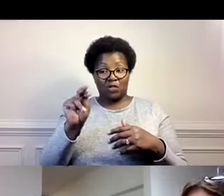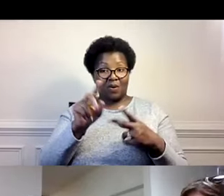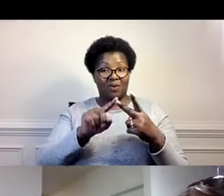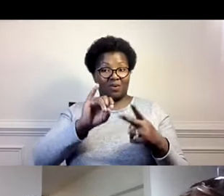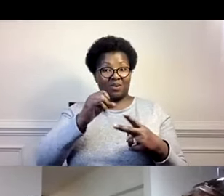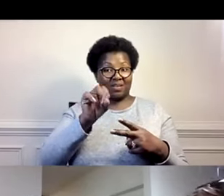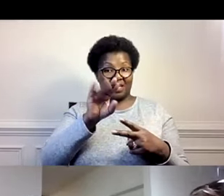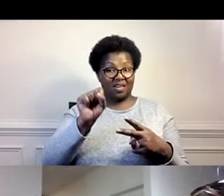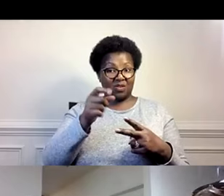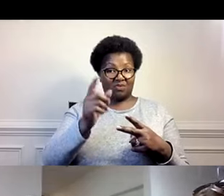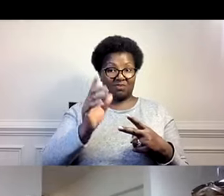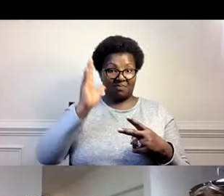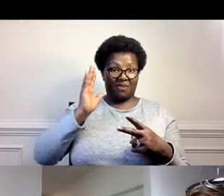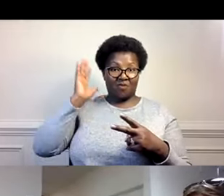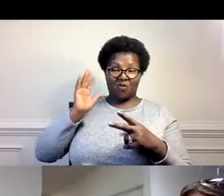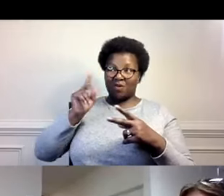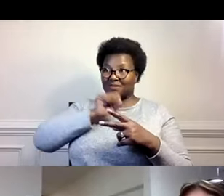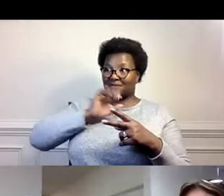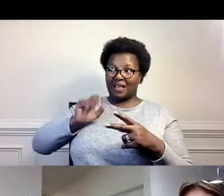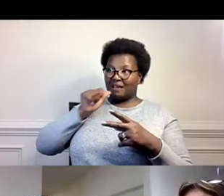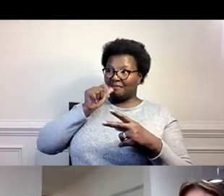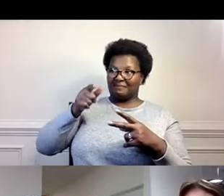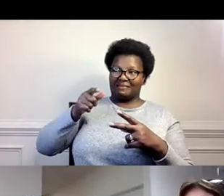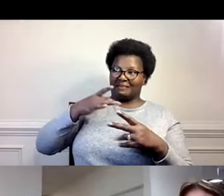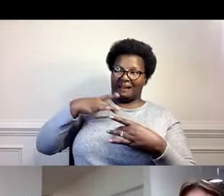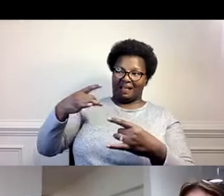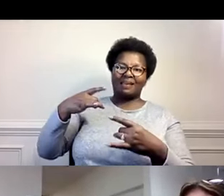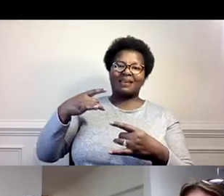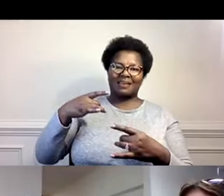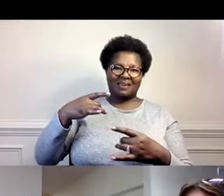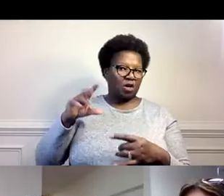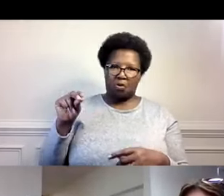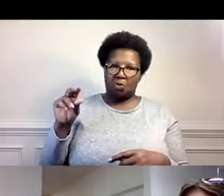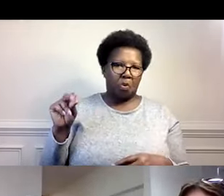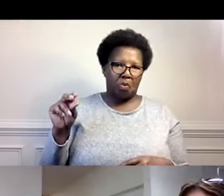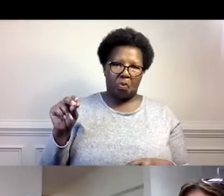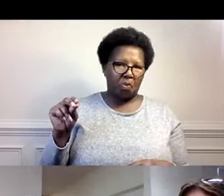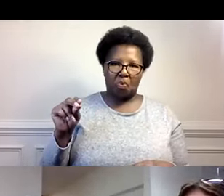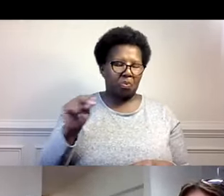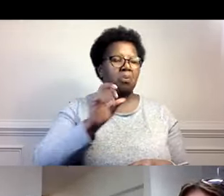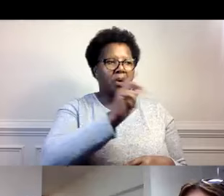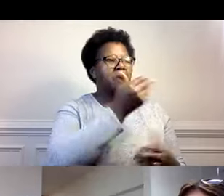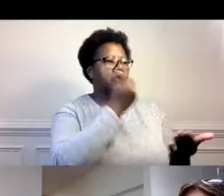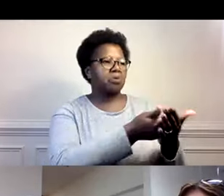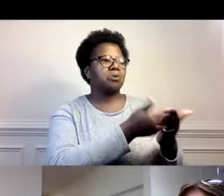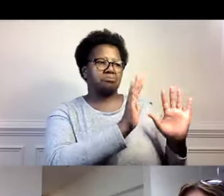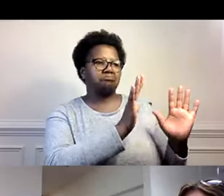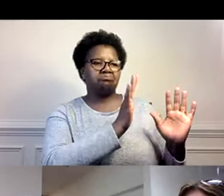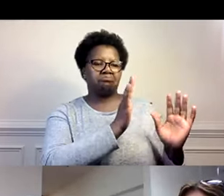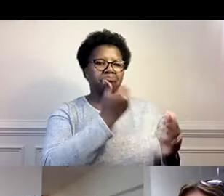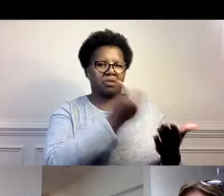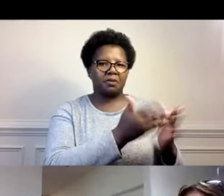Jesús Iván? ¿Alguna vez han tenido a alguien con quien trabajar con la cual no se llevaron bien? Ah, no.